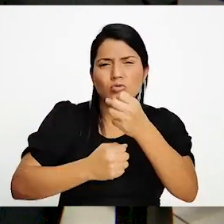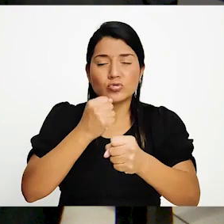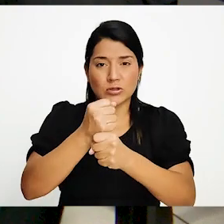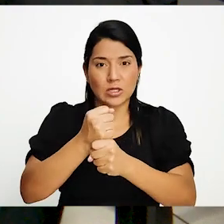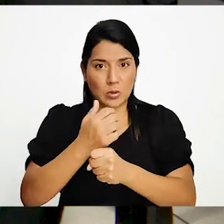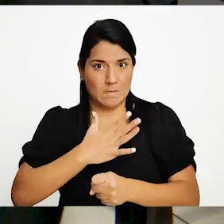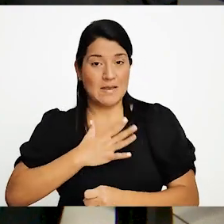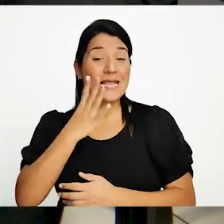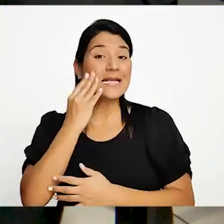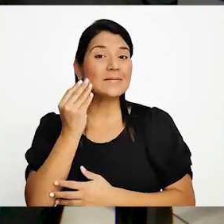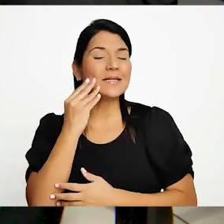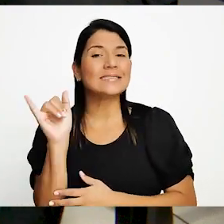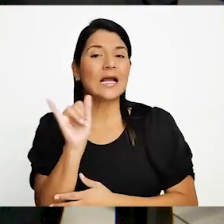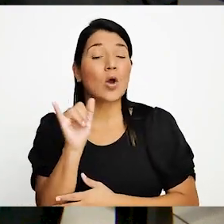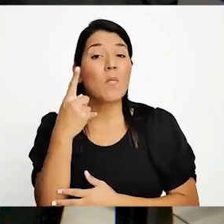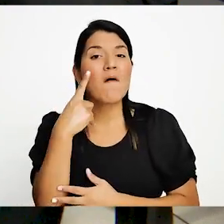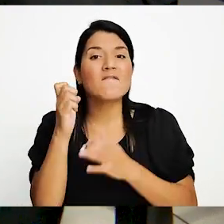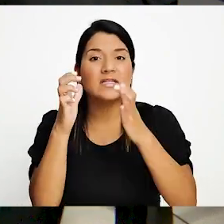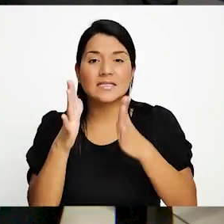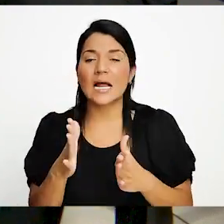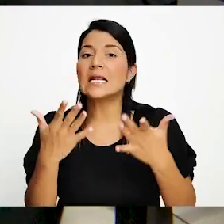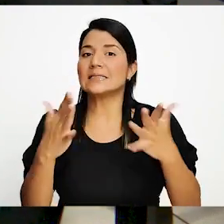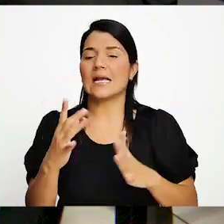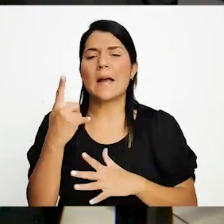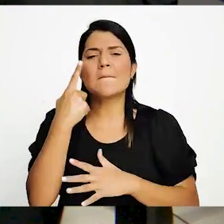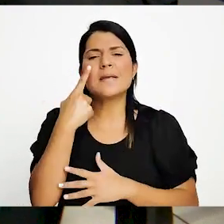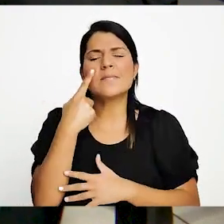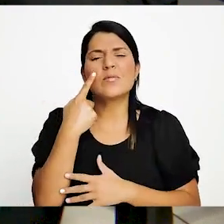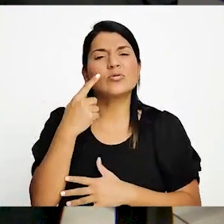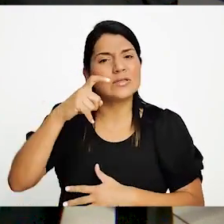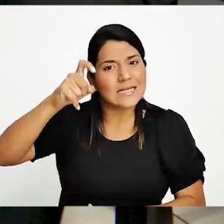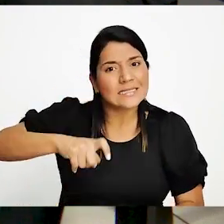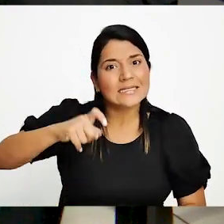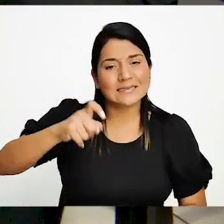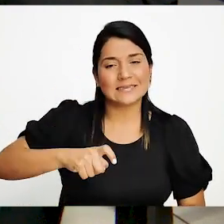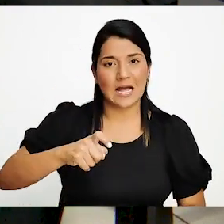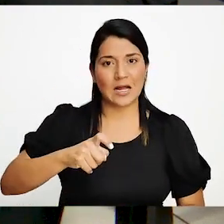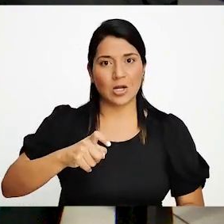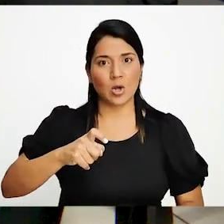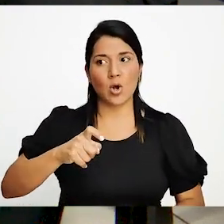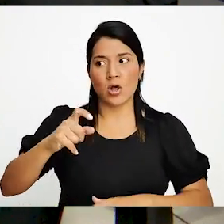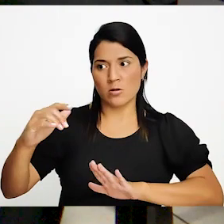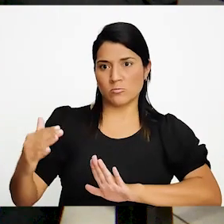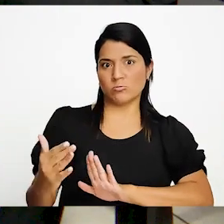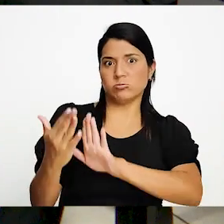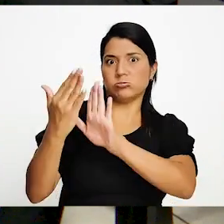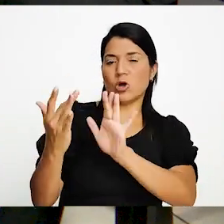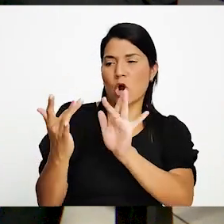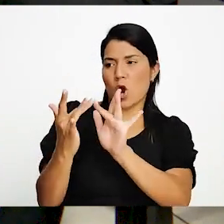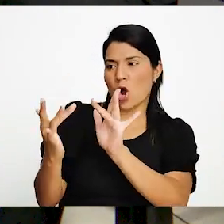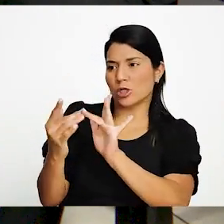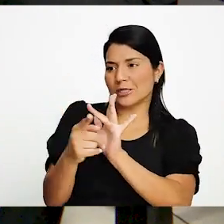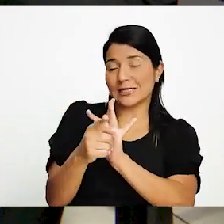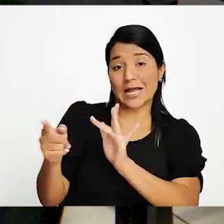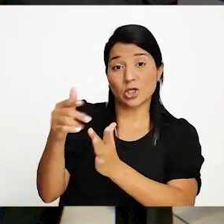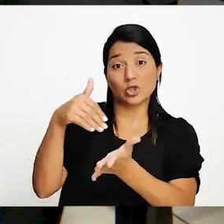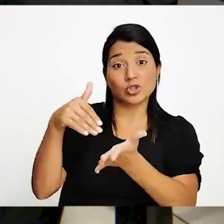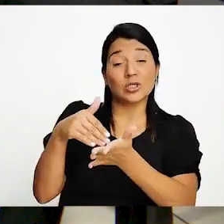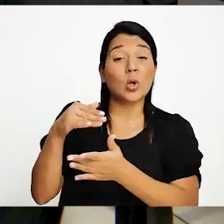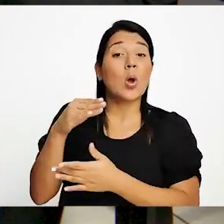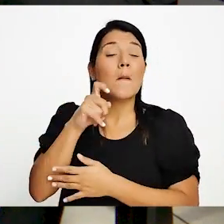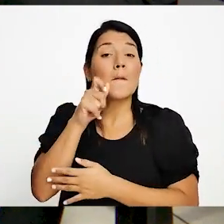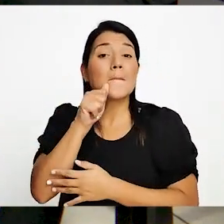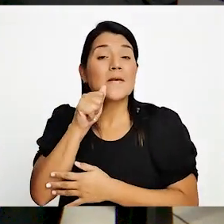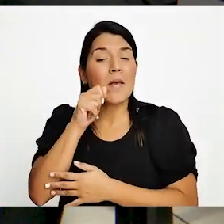fiscalía, pues hemos visto la necesidad de tener que acercarnos a los centros privados para lograr